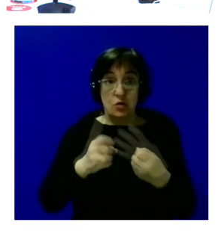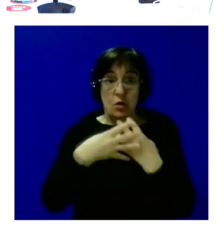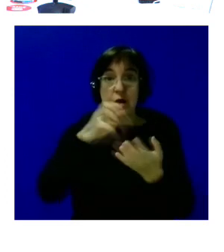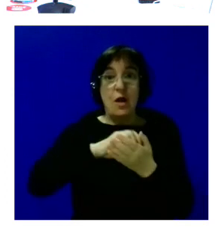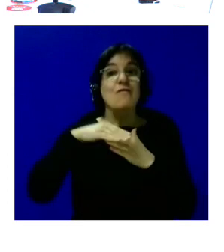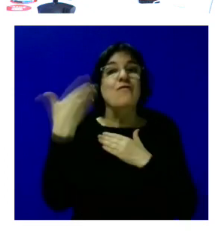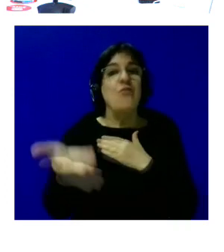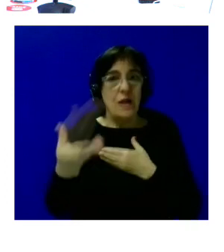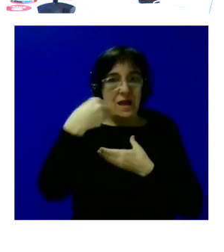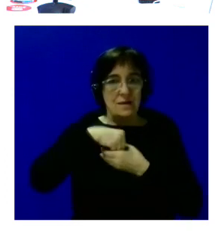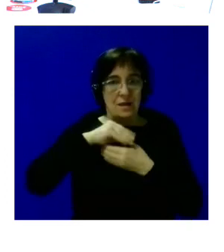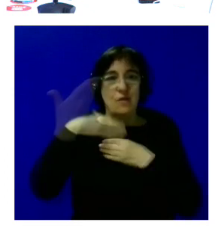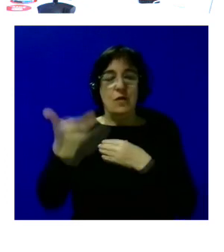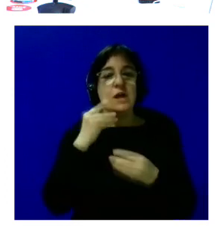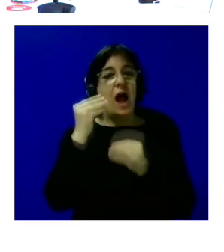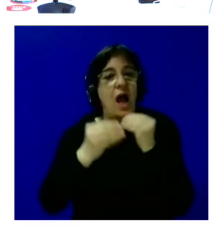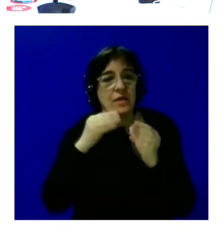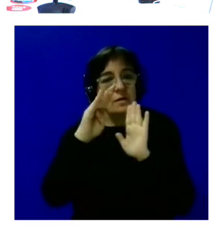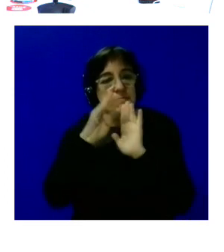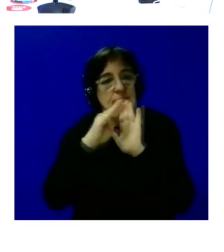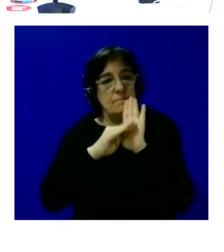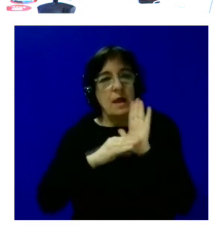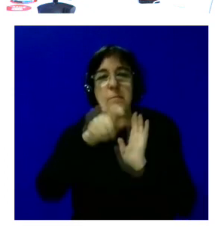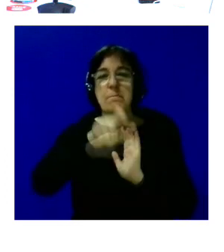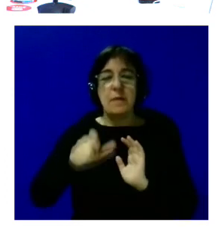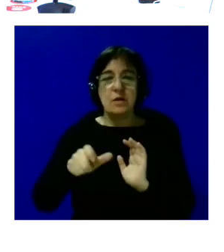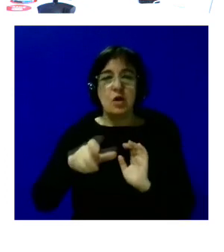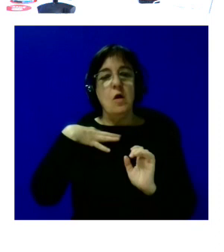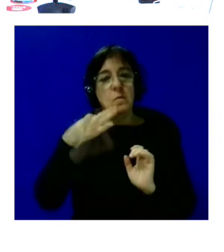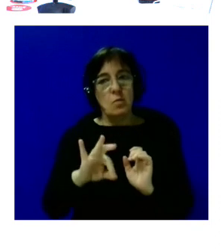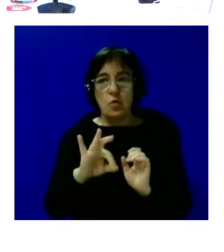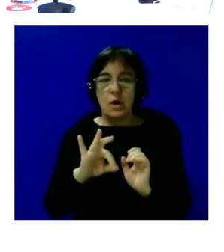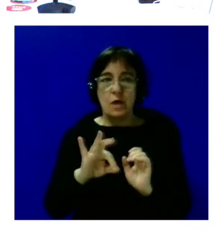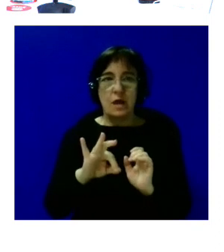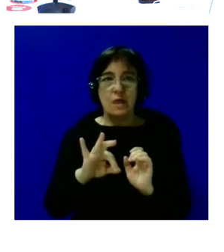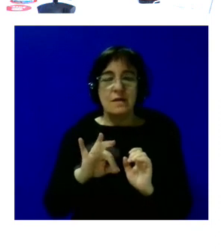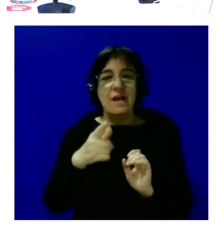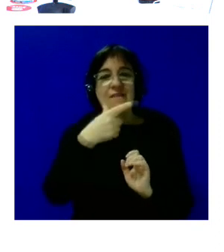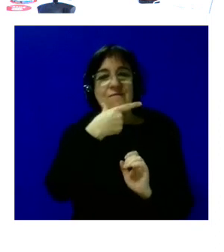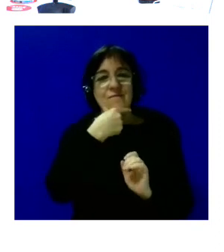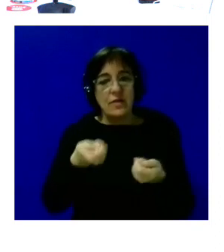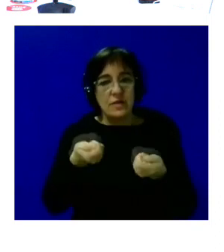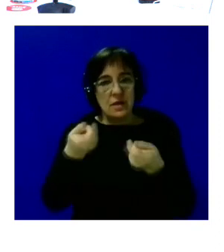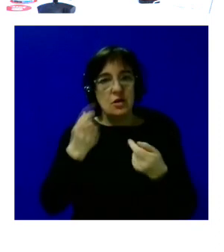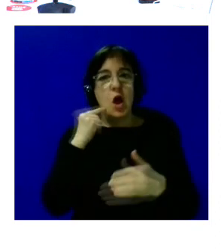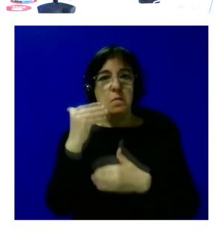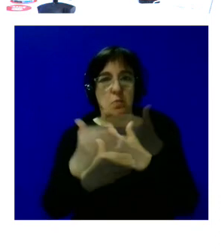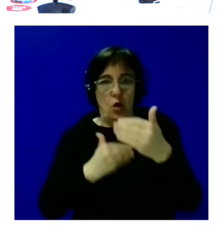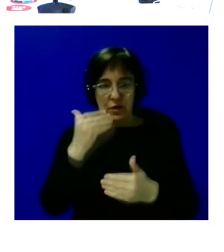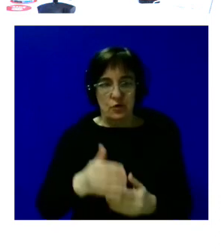y desde ahí establecer que personas pueden ser facilitadoras de este proceso